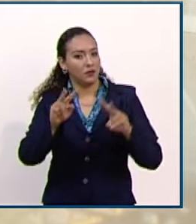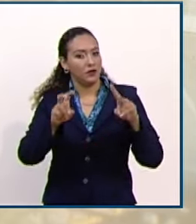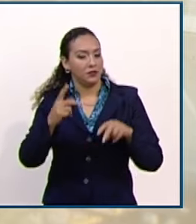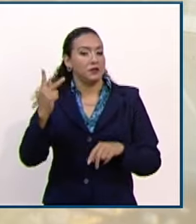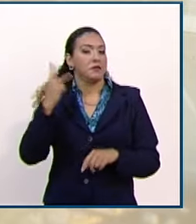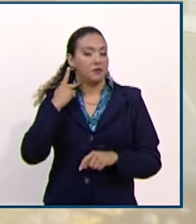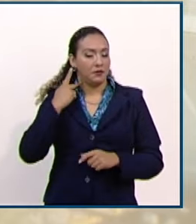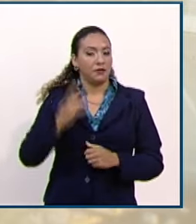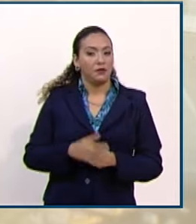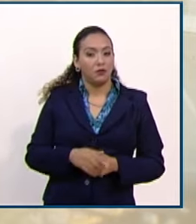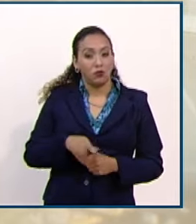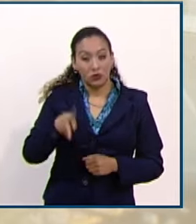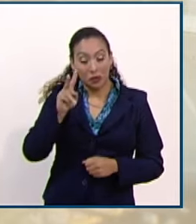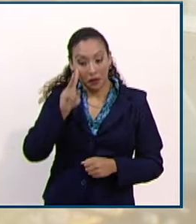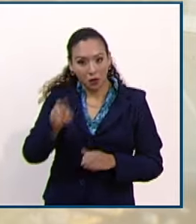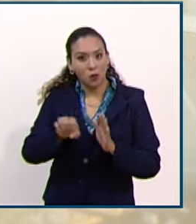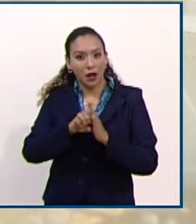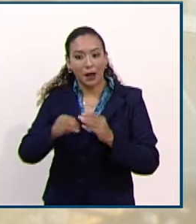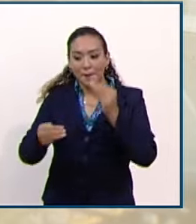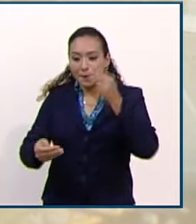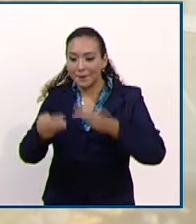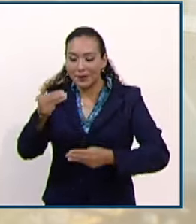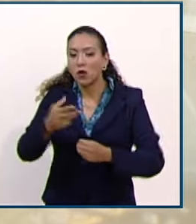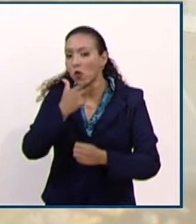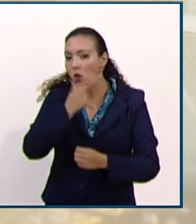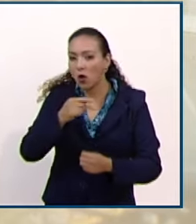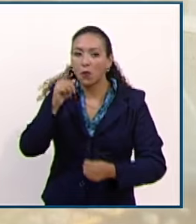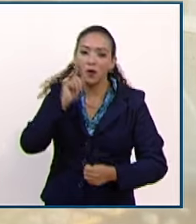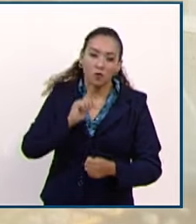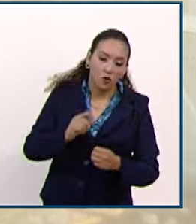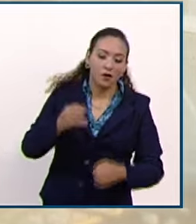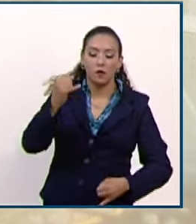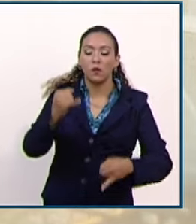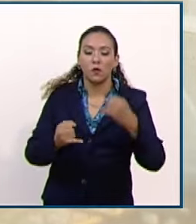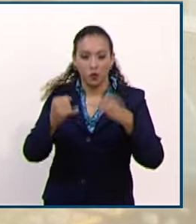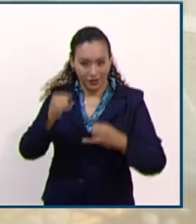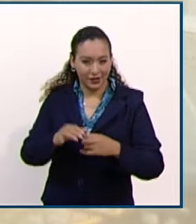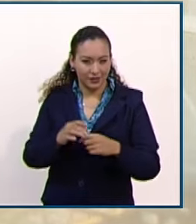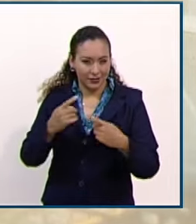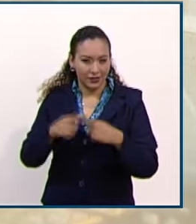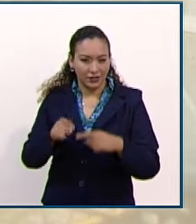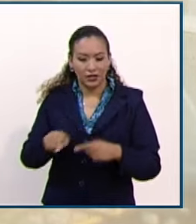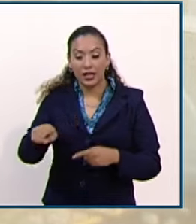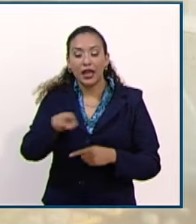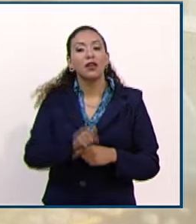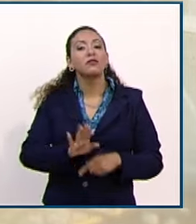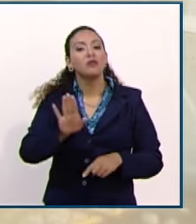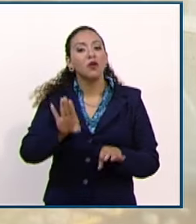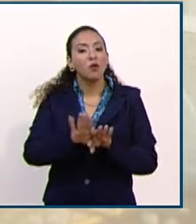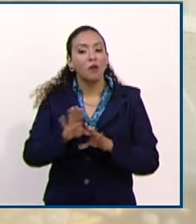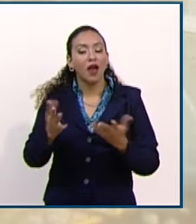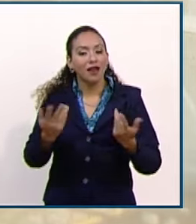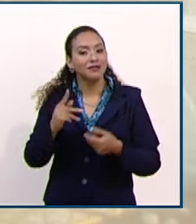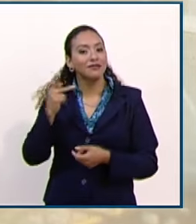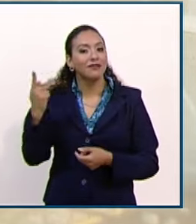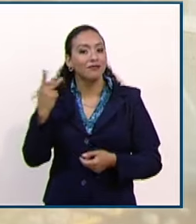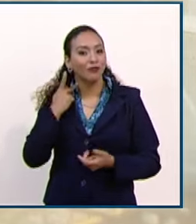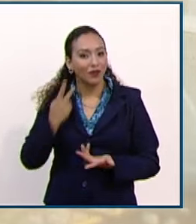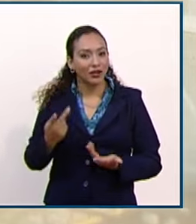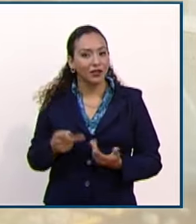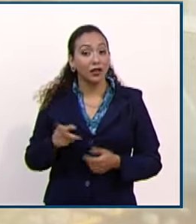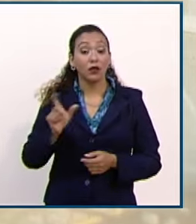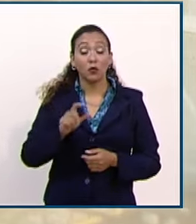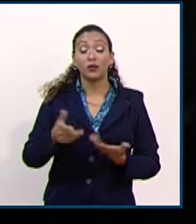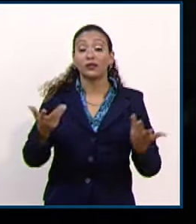Vamos a ver aspirantes a ministros, magistrados, jueces haciendo política en campaña electoral.